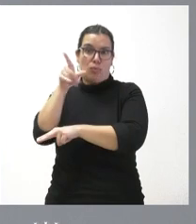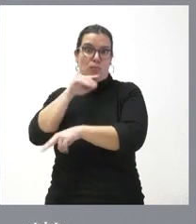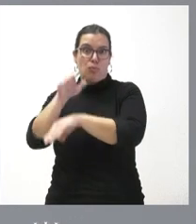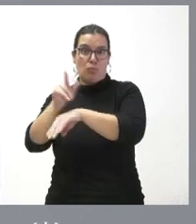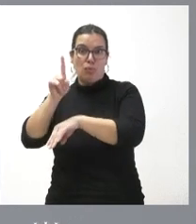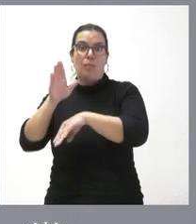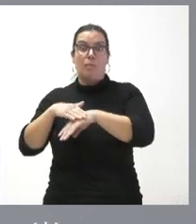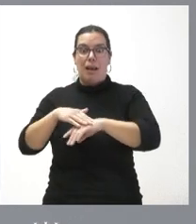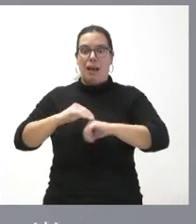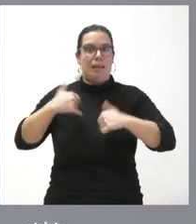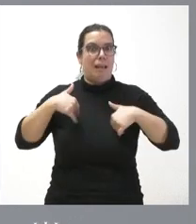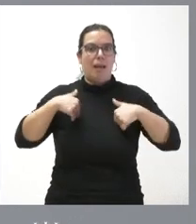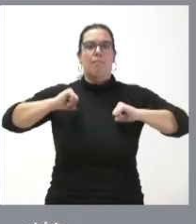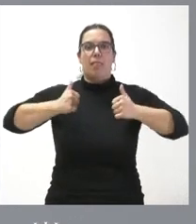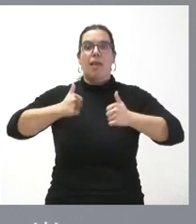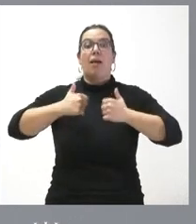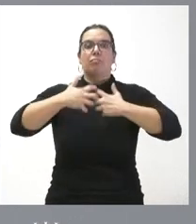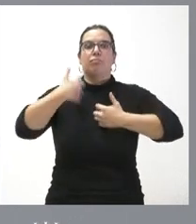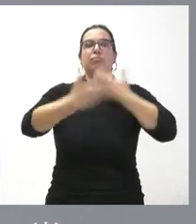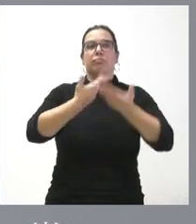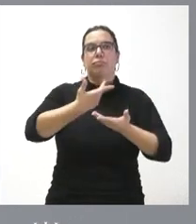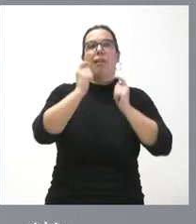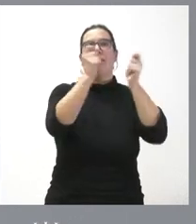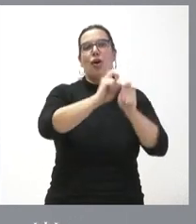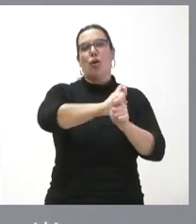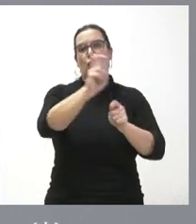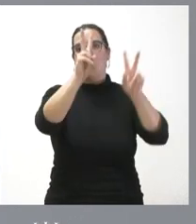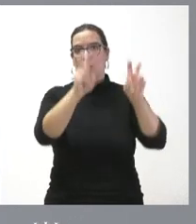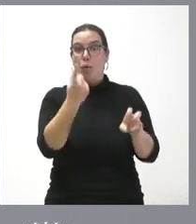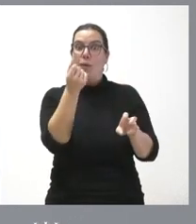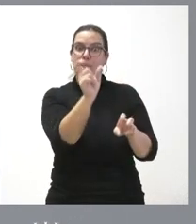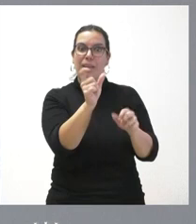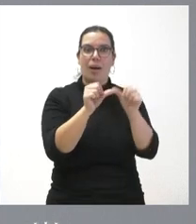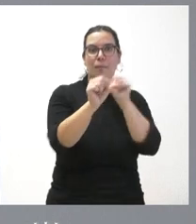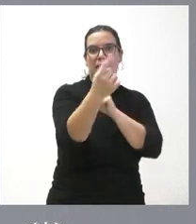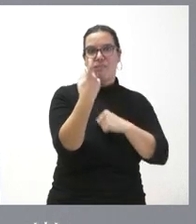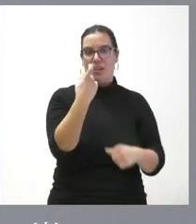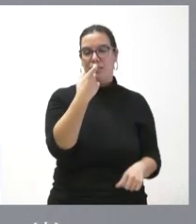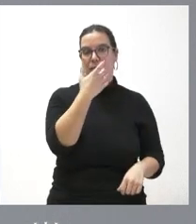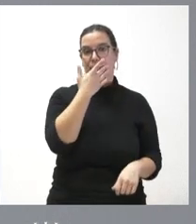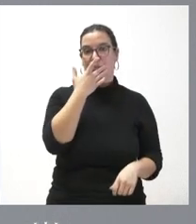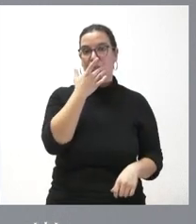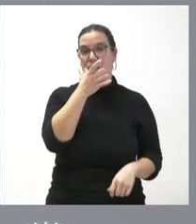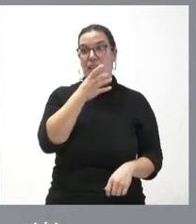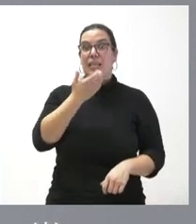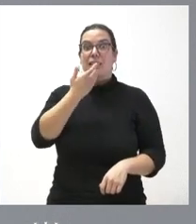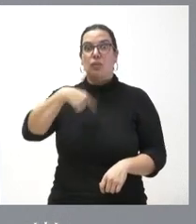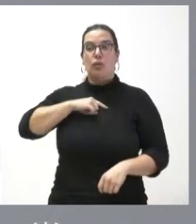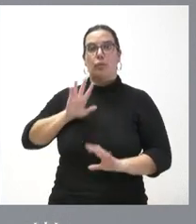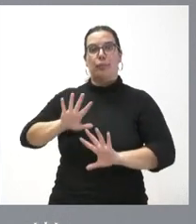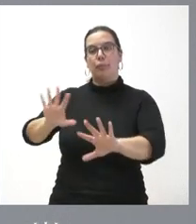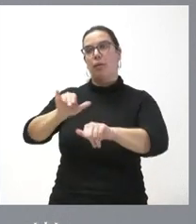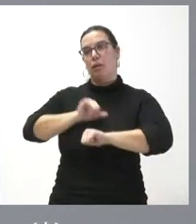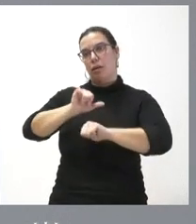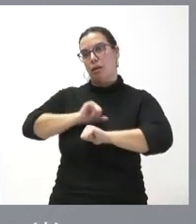proceder cuanto antes a la adjudicación de uno nuevo por la parte restante del proyecto si nosotros siguiéramos sin edíe esperando que siguiera avanzando